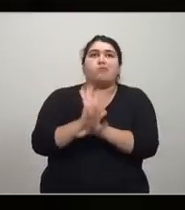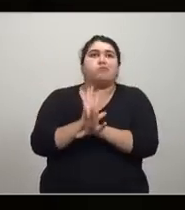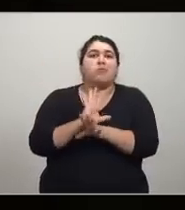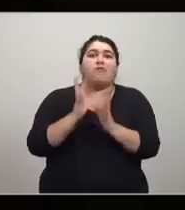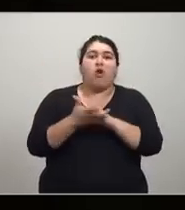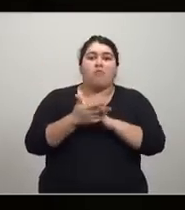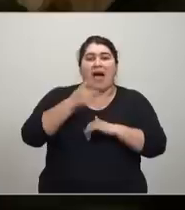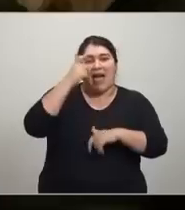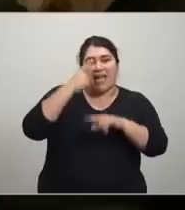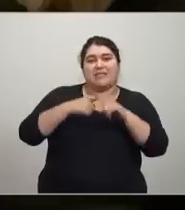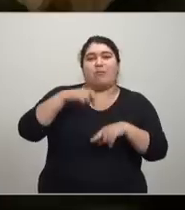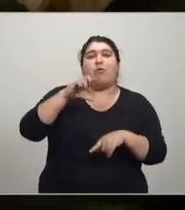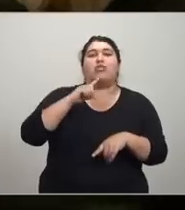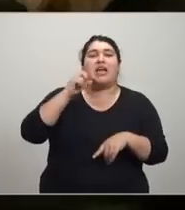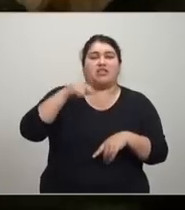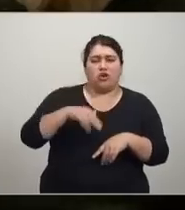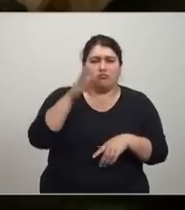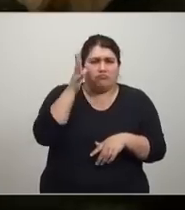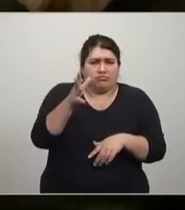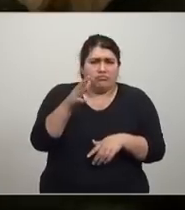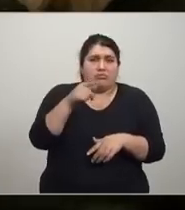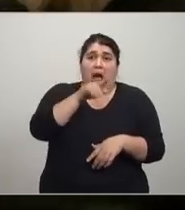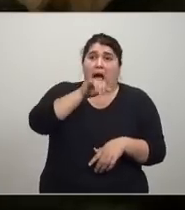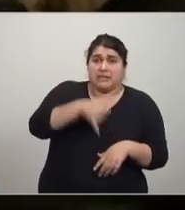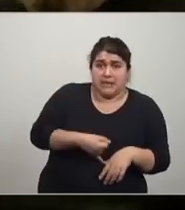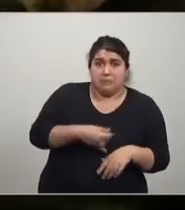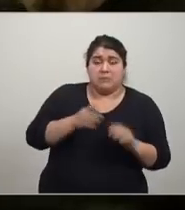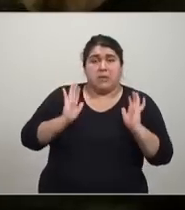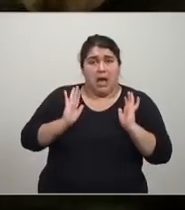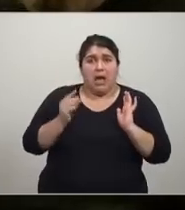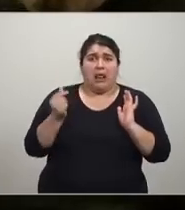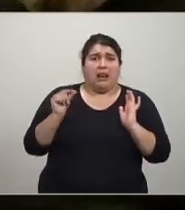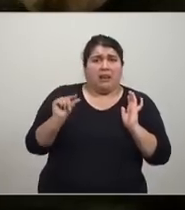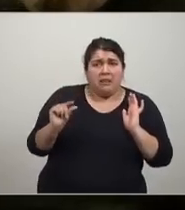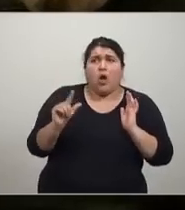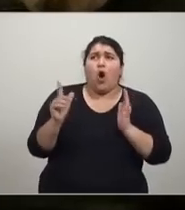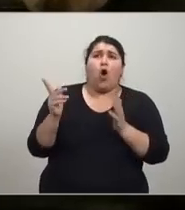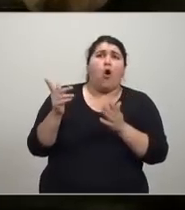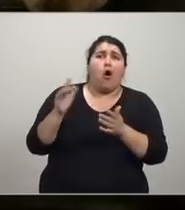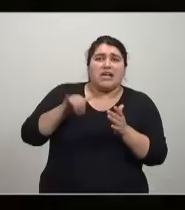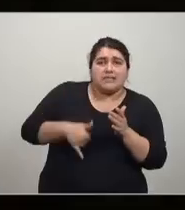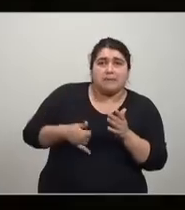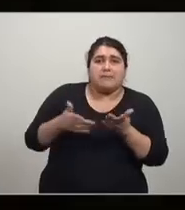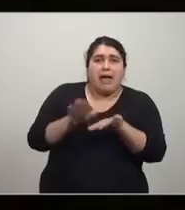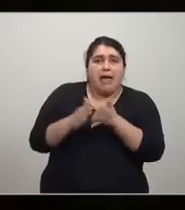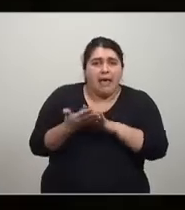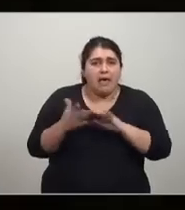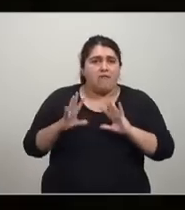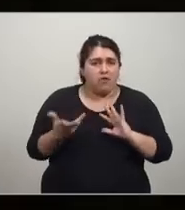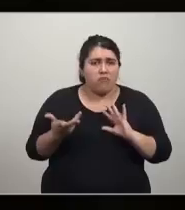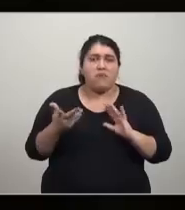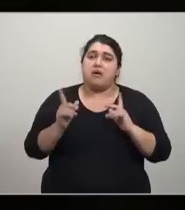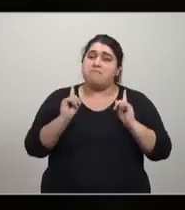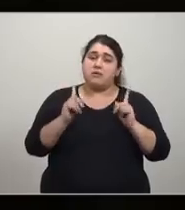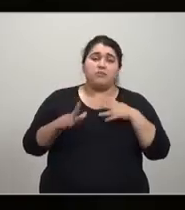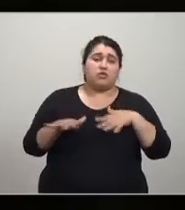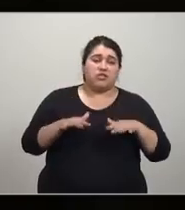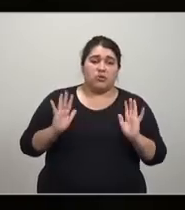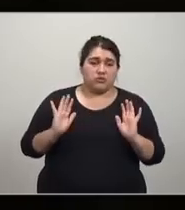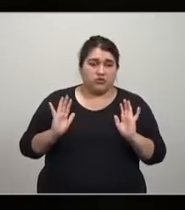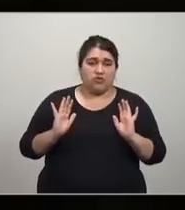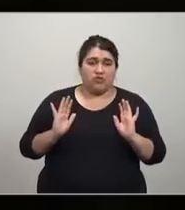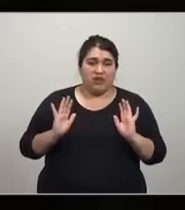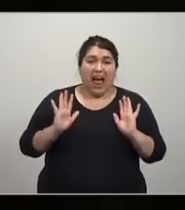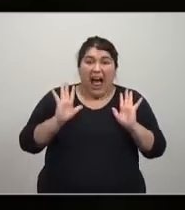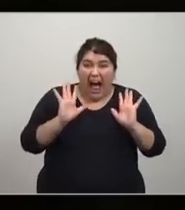al cual ofrecen un salario y su disyuntivo es aceptar ese trabajo de miseria o quedarse en el desempleo? Es la misma situación. Pero en las aulas